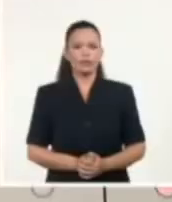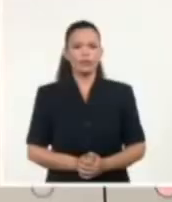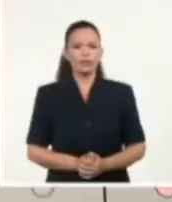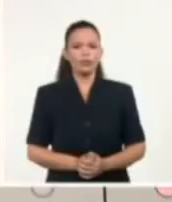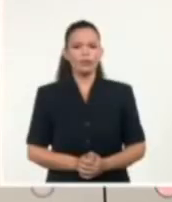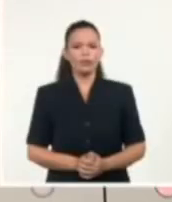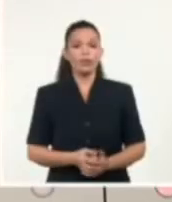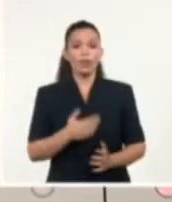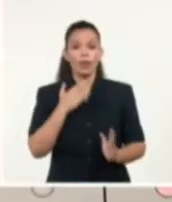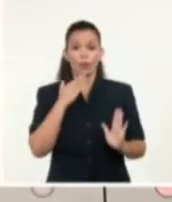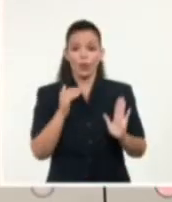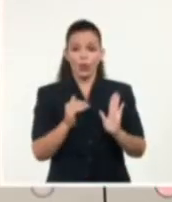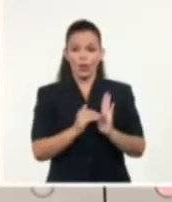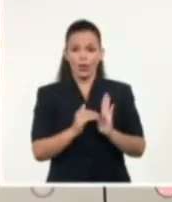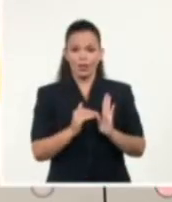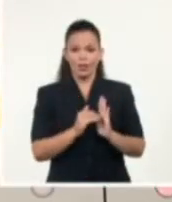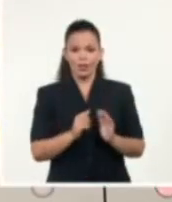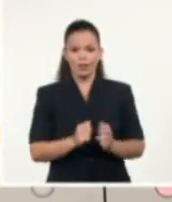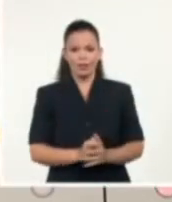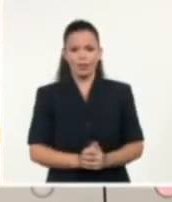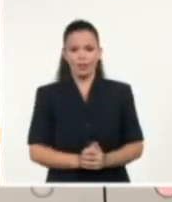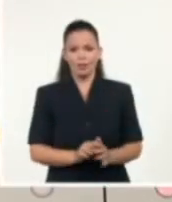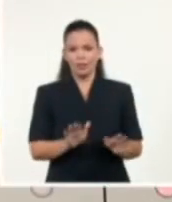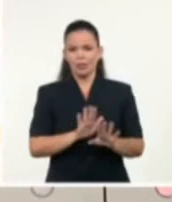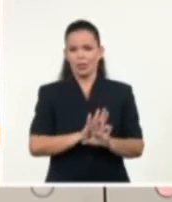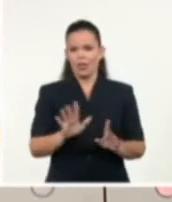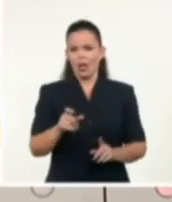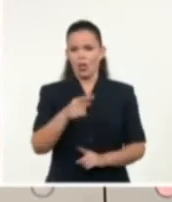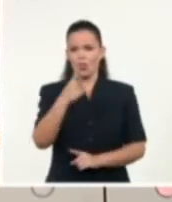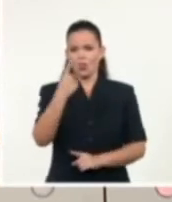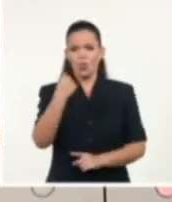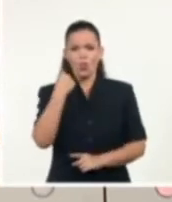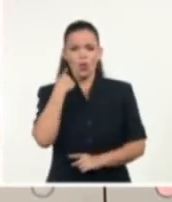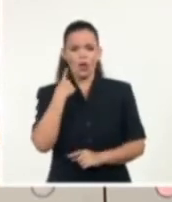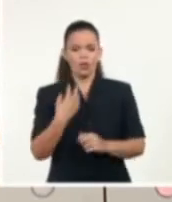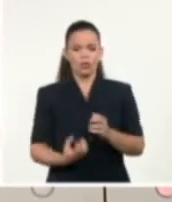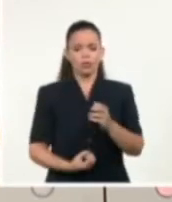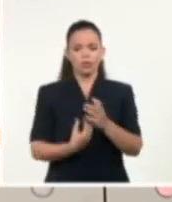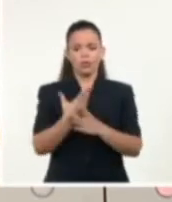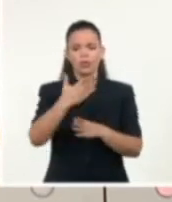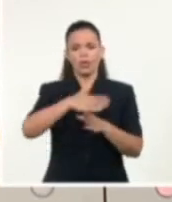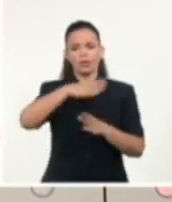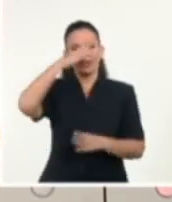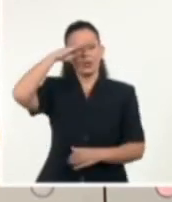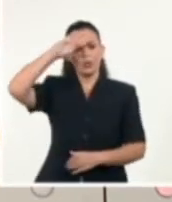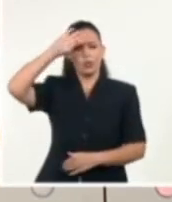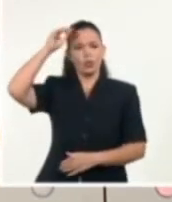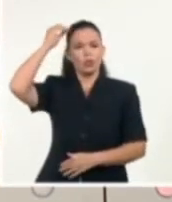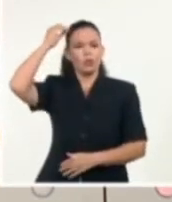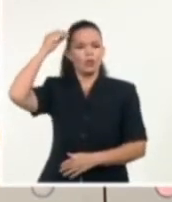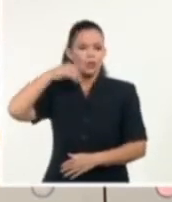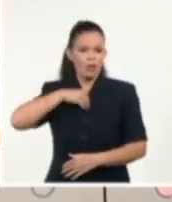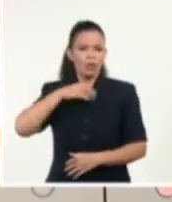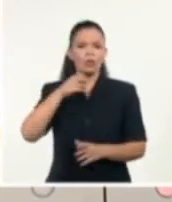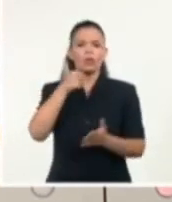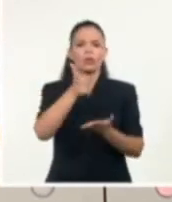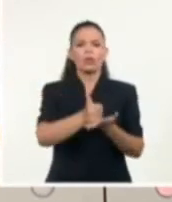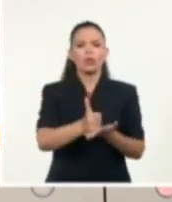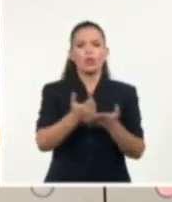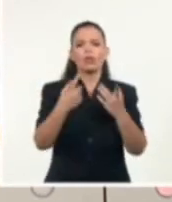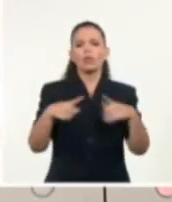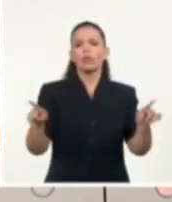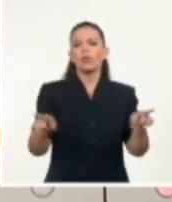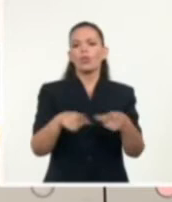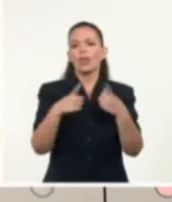Muy buenas tardes. A un año de la declaración de Santiago de Cuba como ciudad creativa musical, se anuncia desde esa ciudad el Festival